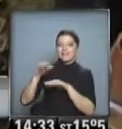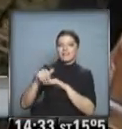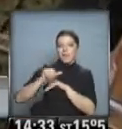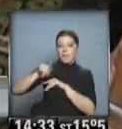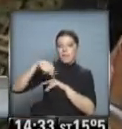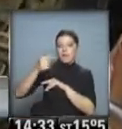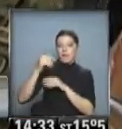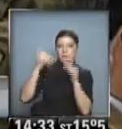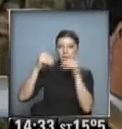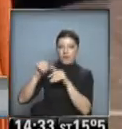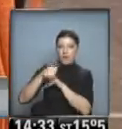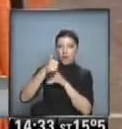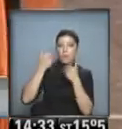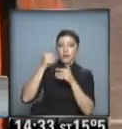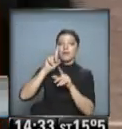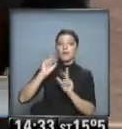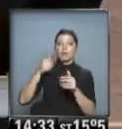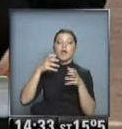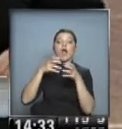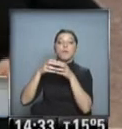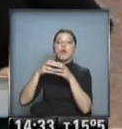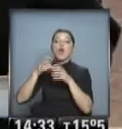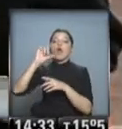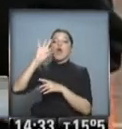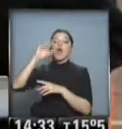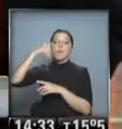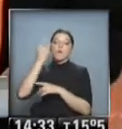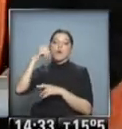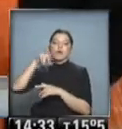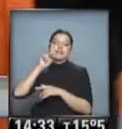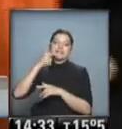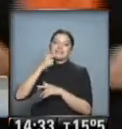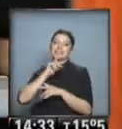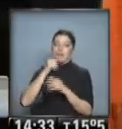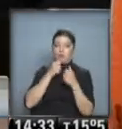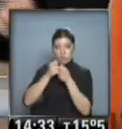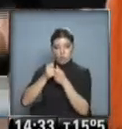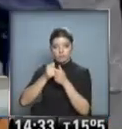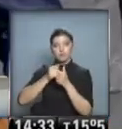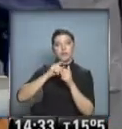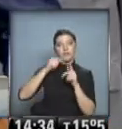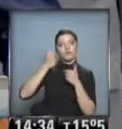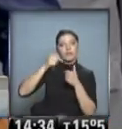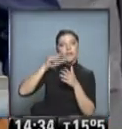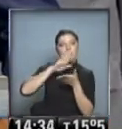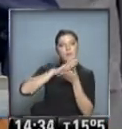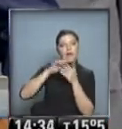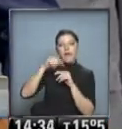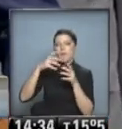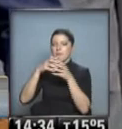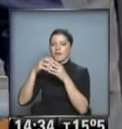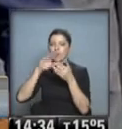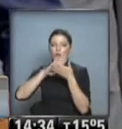vez con el significativo apoyo del Partido Comunista. Desaparece así la vieja concertación de partidos por la